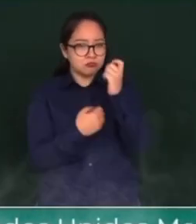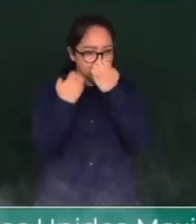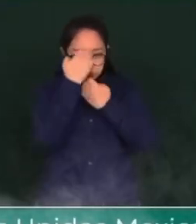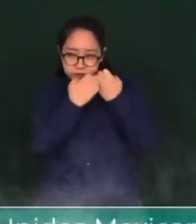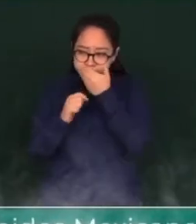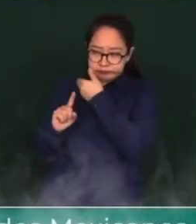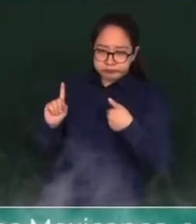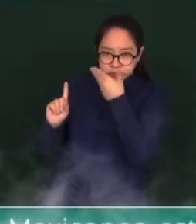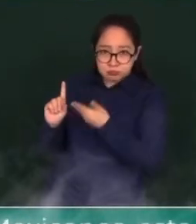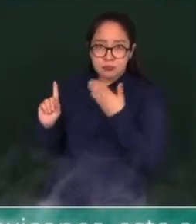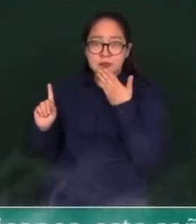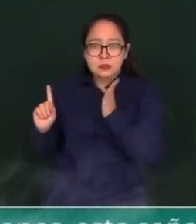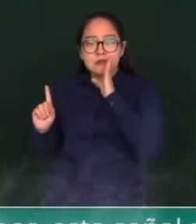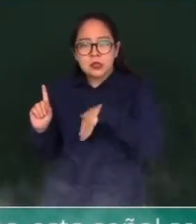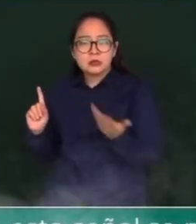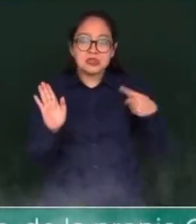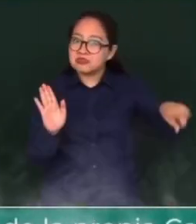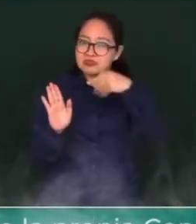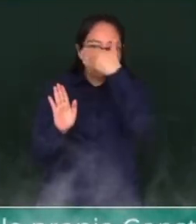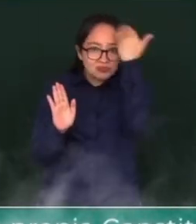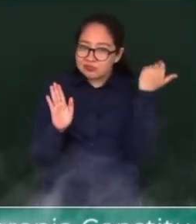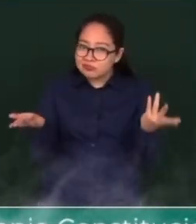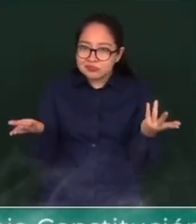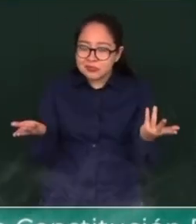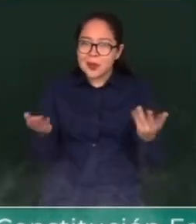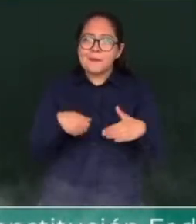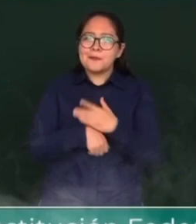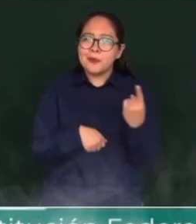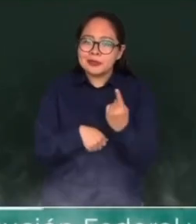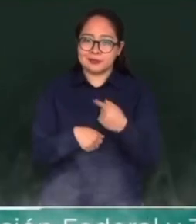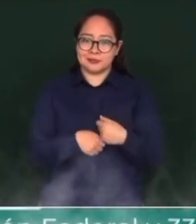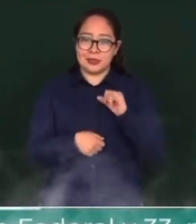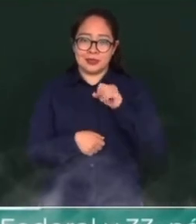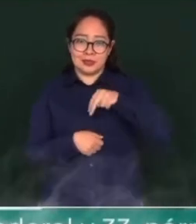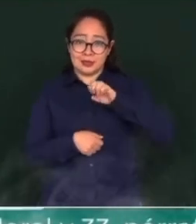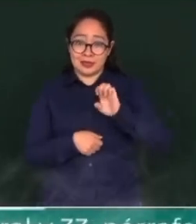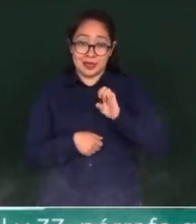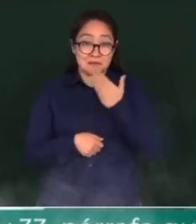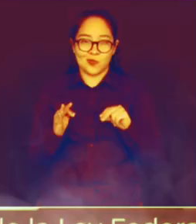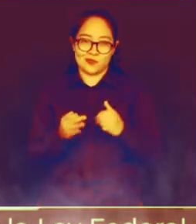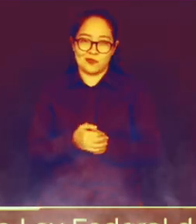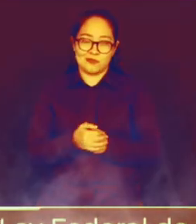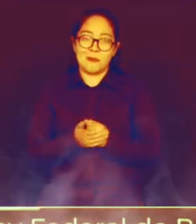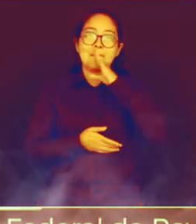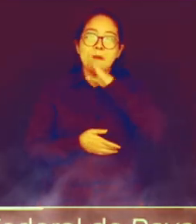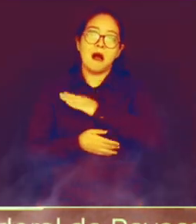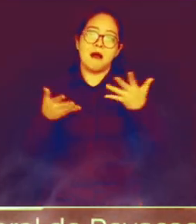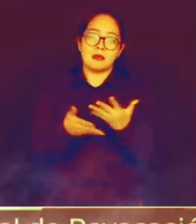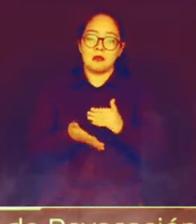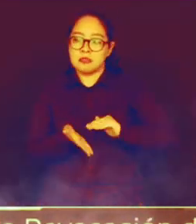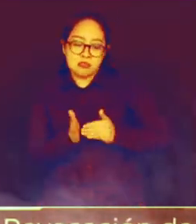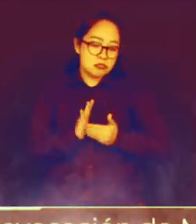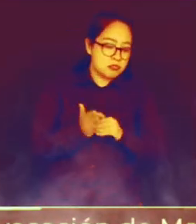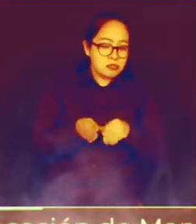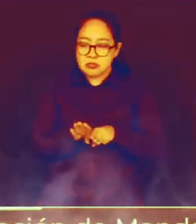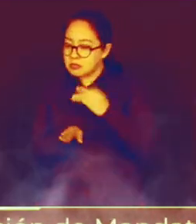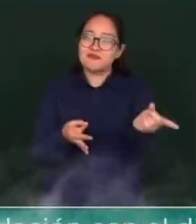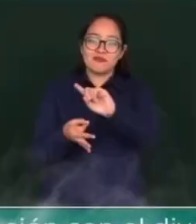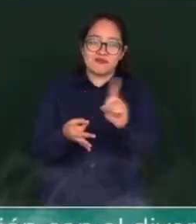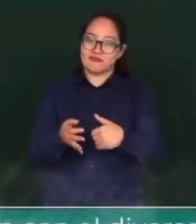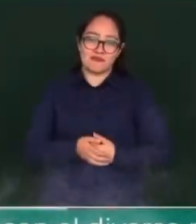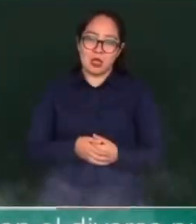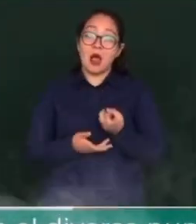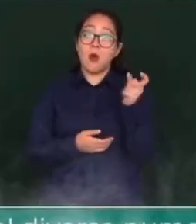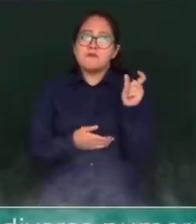consulta que estaba haciendo el INE. Callando, el INE está actuando de manera antidemocrática, está conspirando contra la